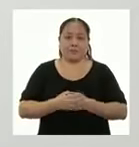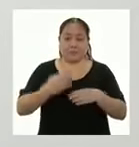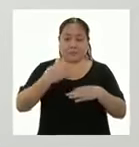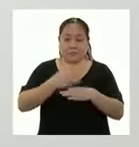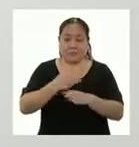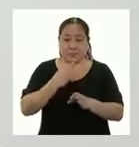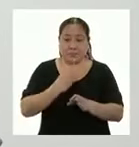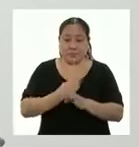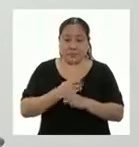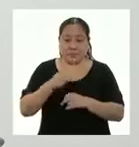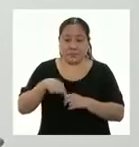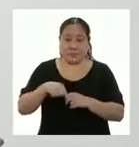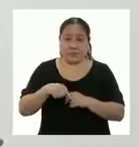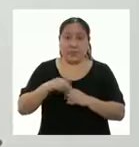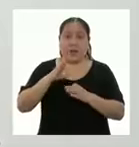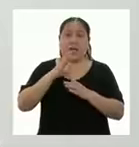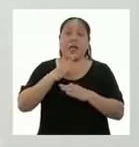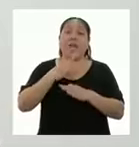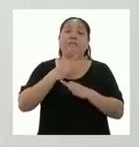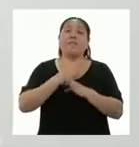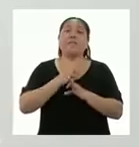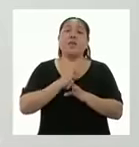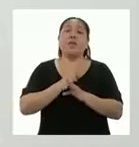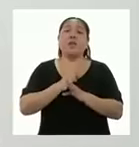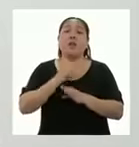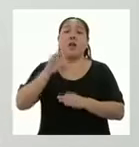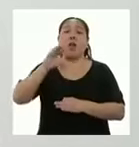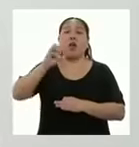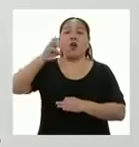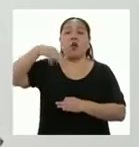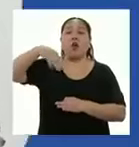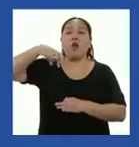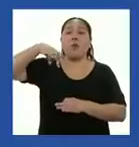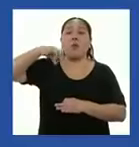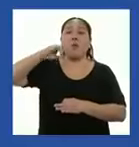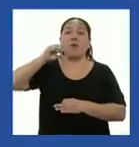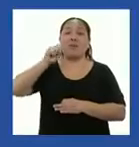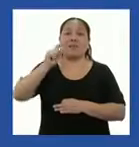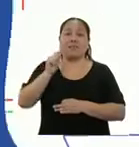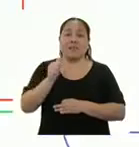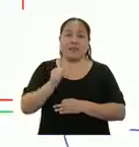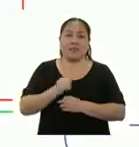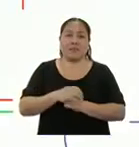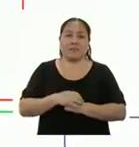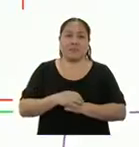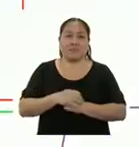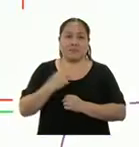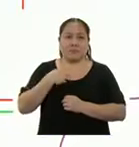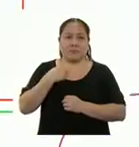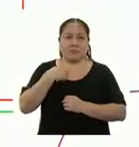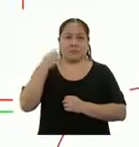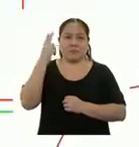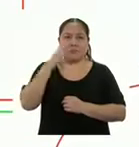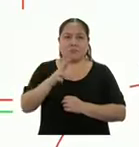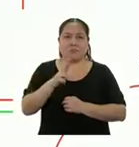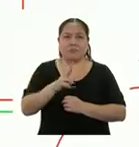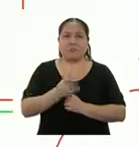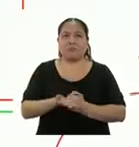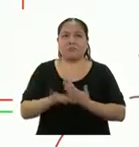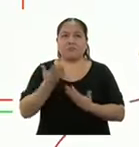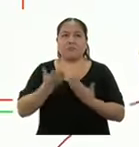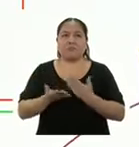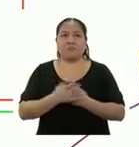terreno es una figura compuesta. ¿Qué formas geométricas conocidas forman el terreno? Yo veo que el terreno podría estar